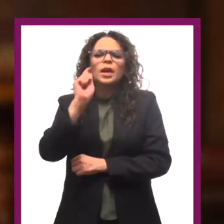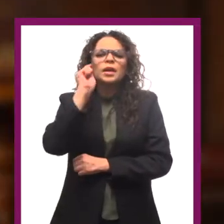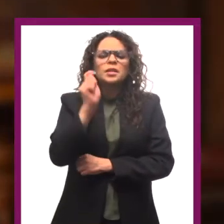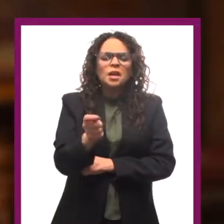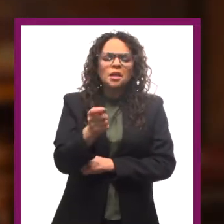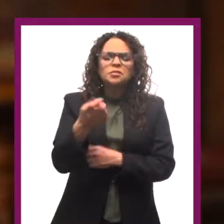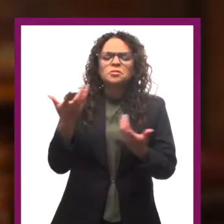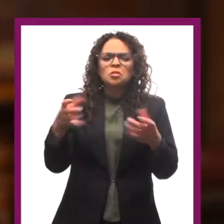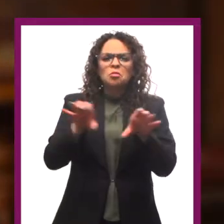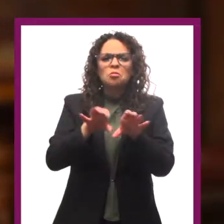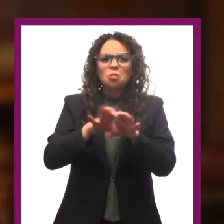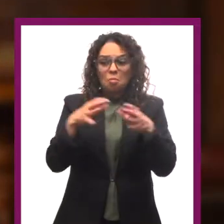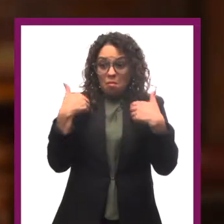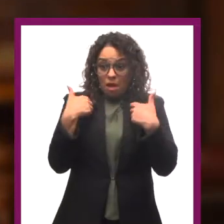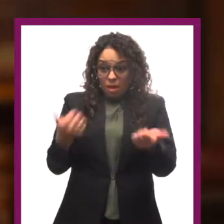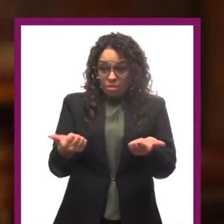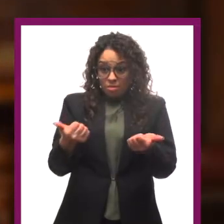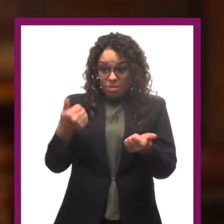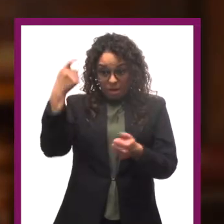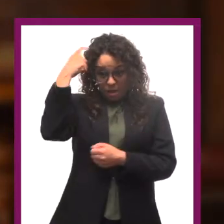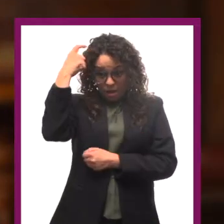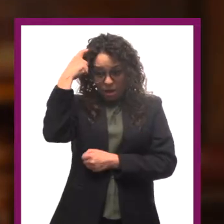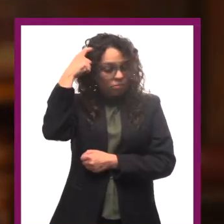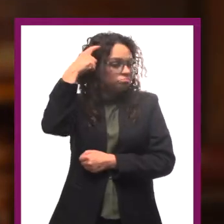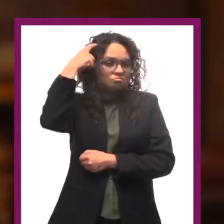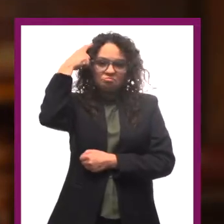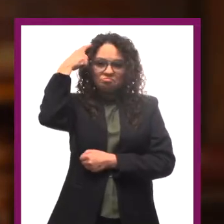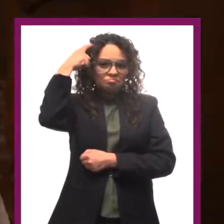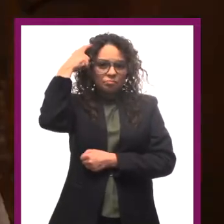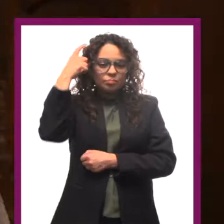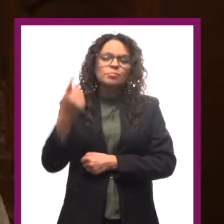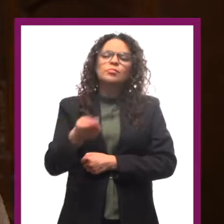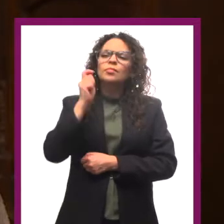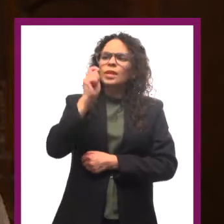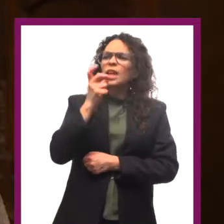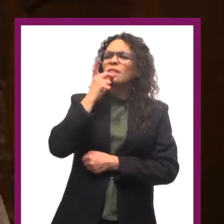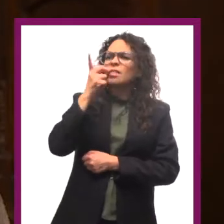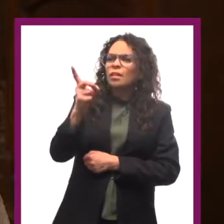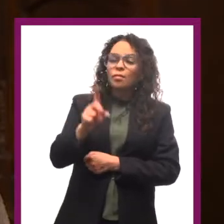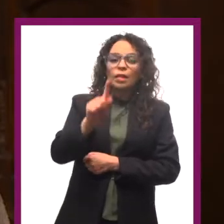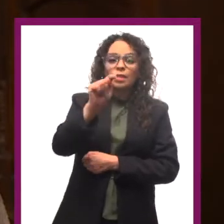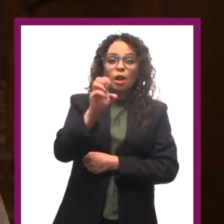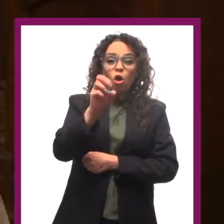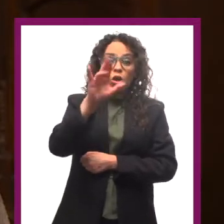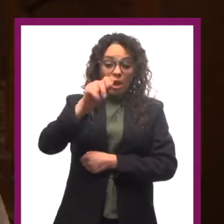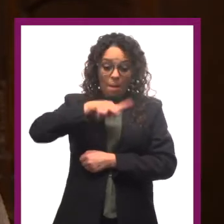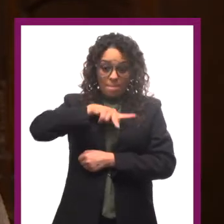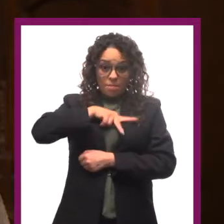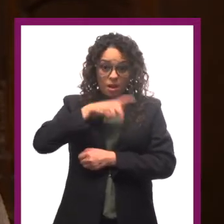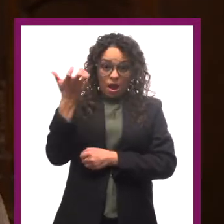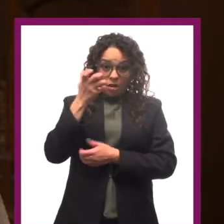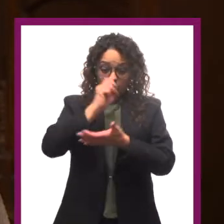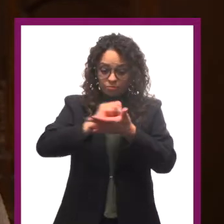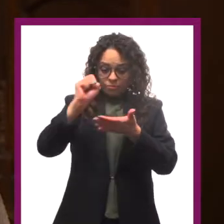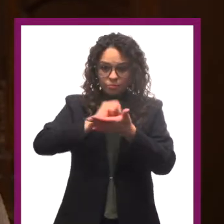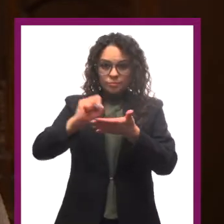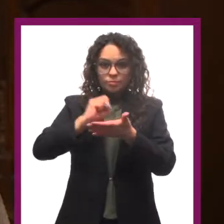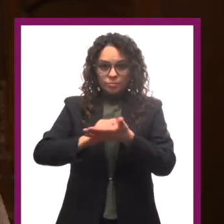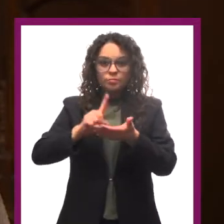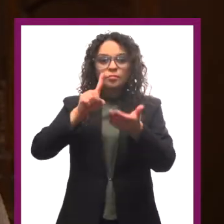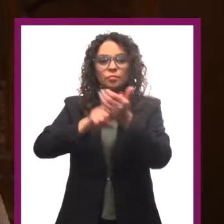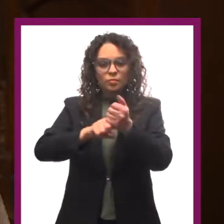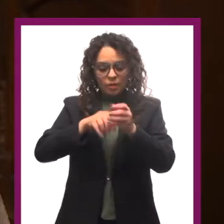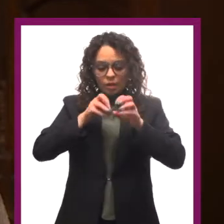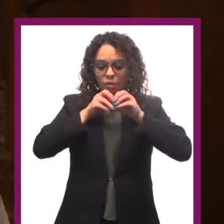fuera del alcance del conocimiento consciente. Lo que decía es que muchas de mis teorías se han